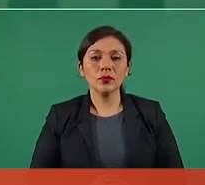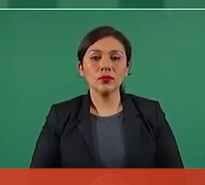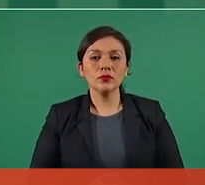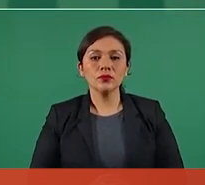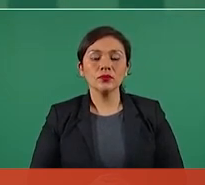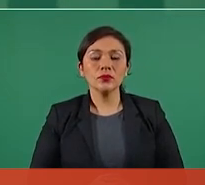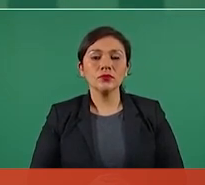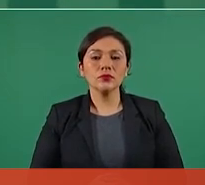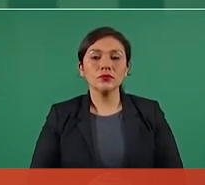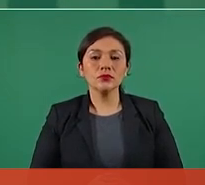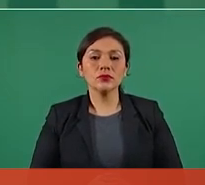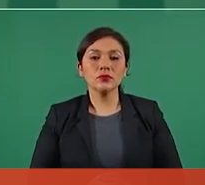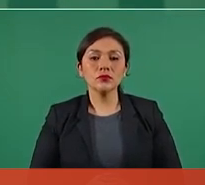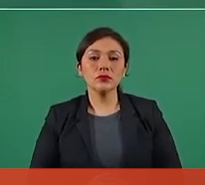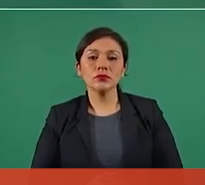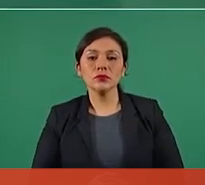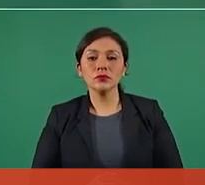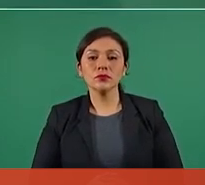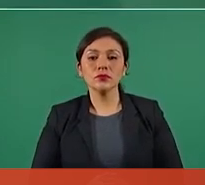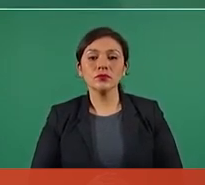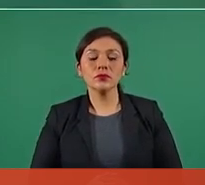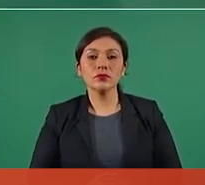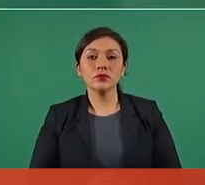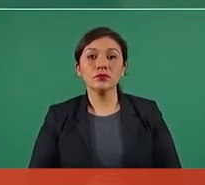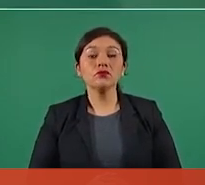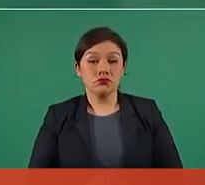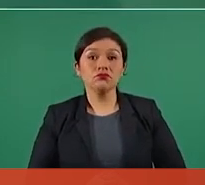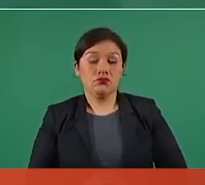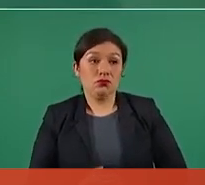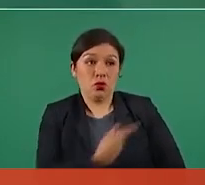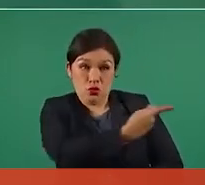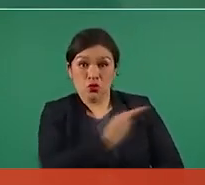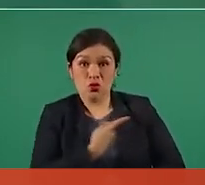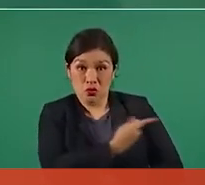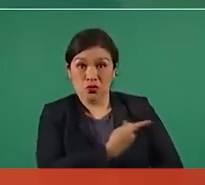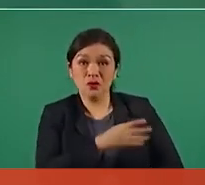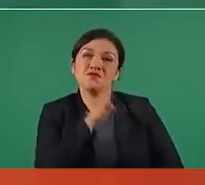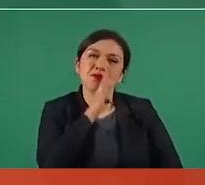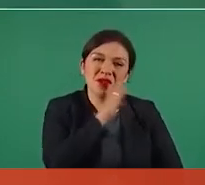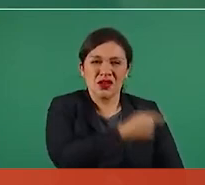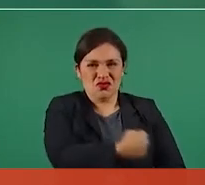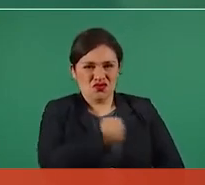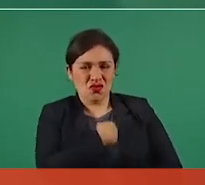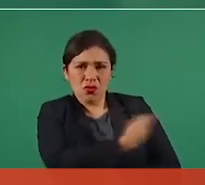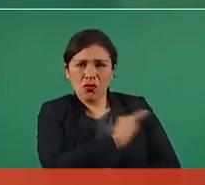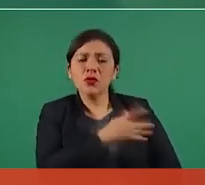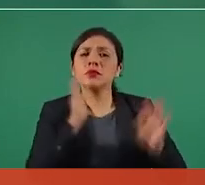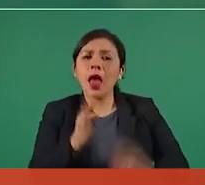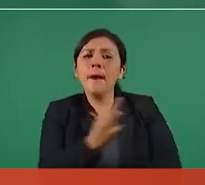Y los dos nos vacunamos con AstraZeneca.